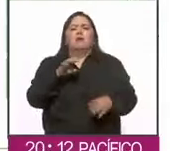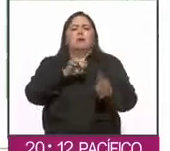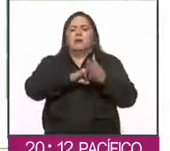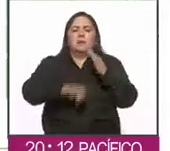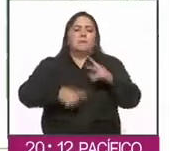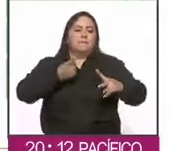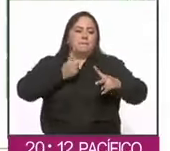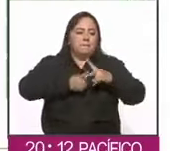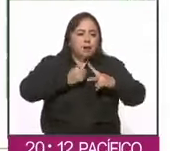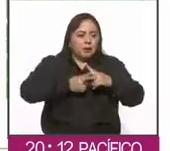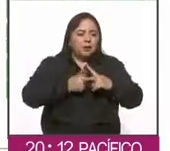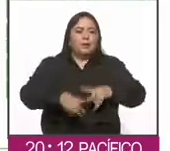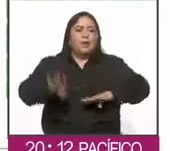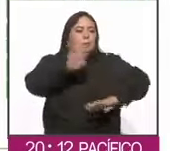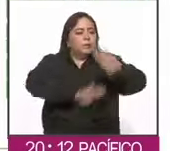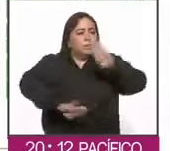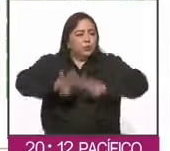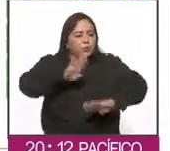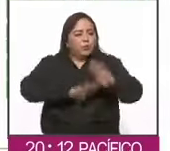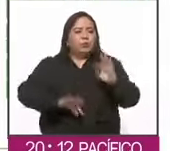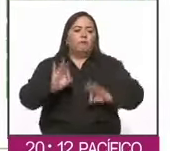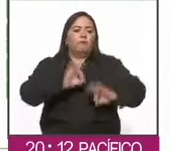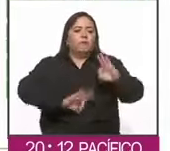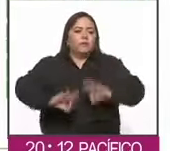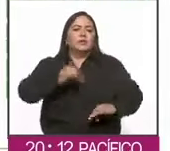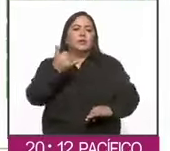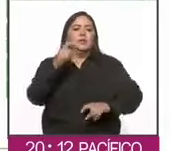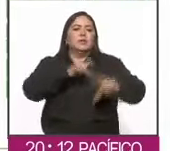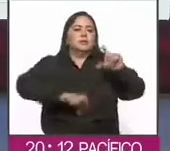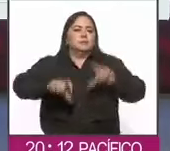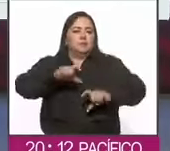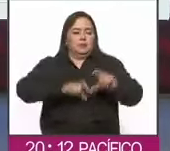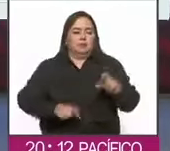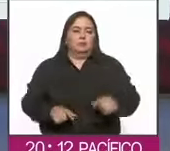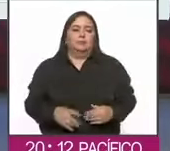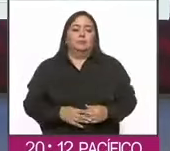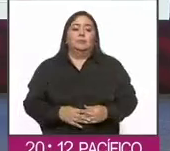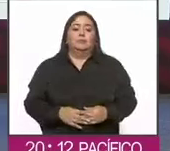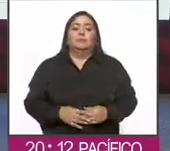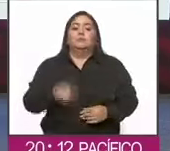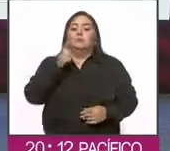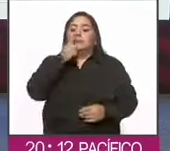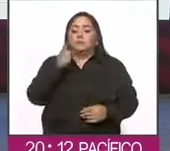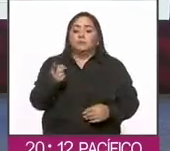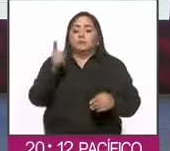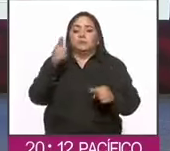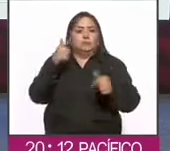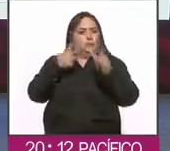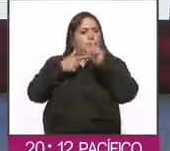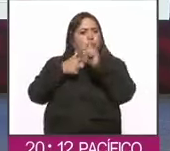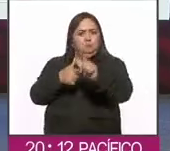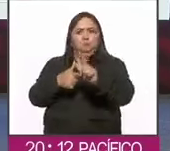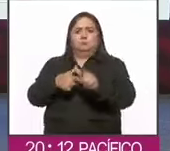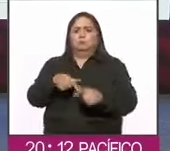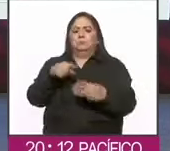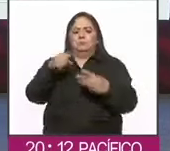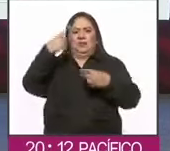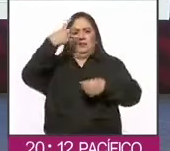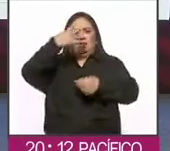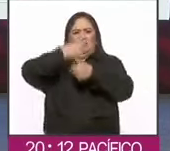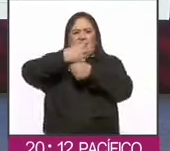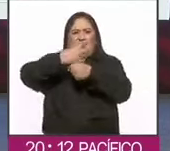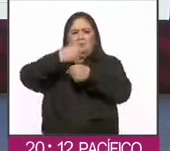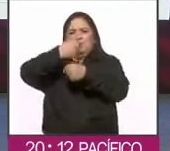como matemáticas, biología, física y química. La disciplina que se mantiene en los tres grados